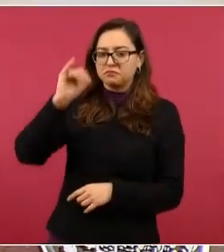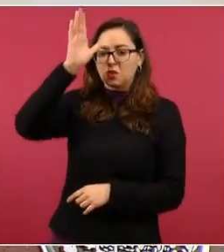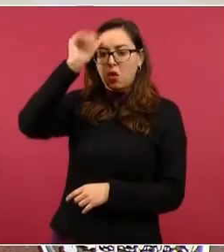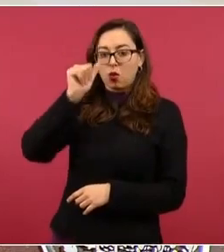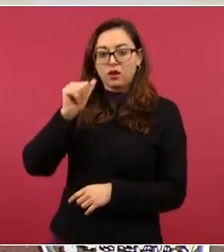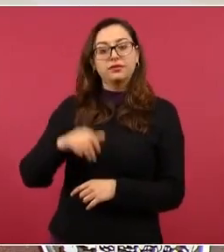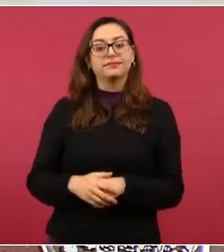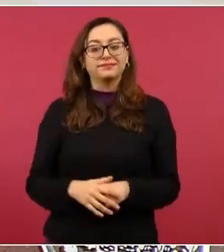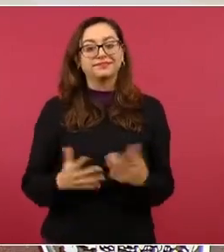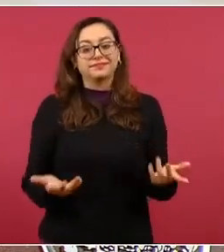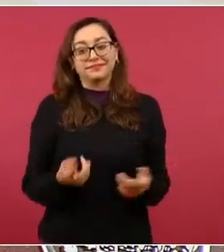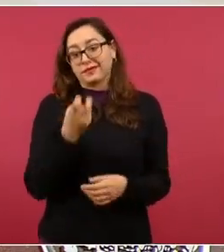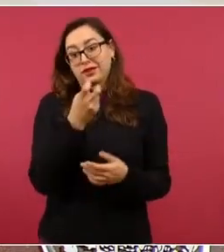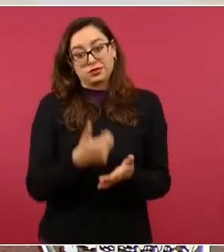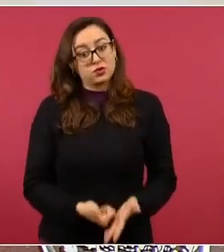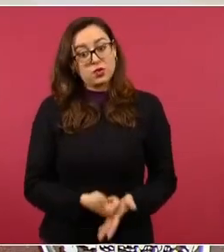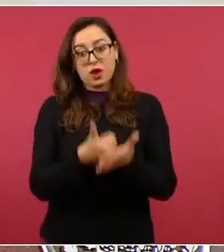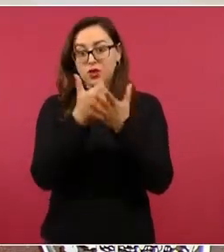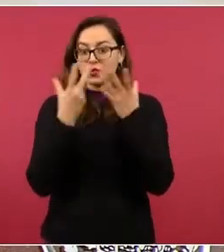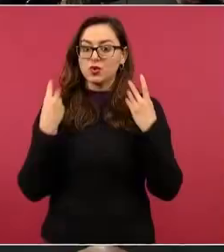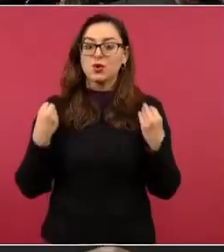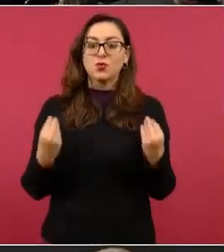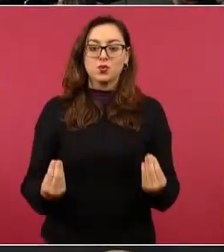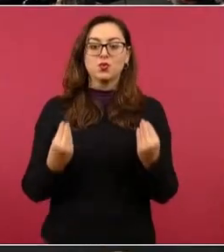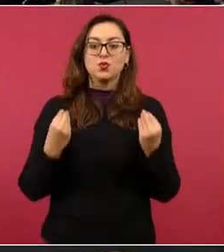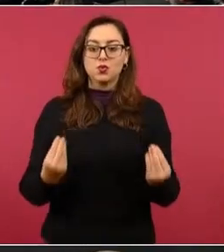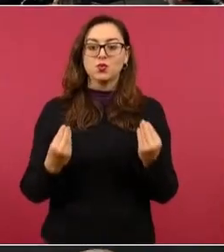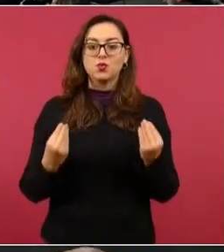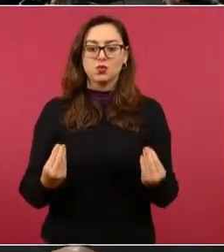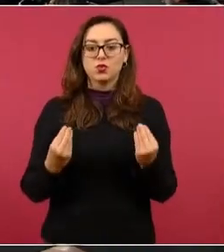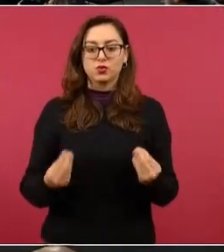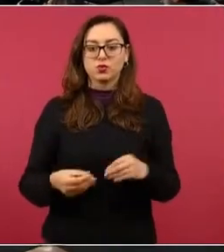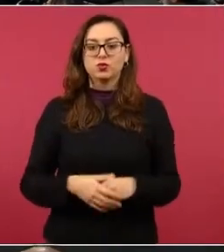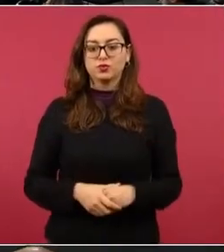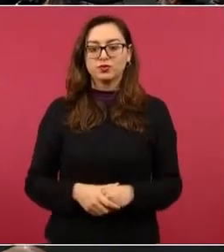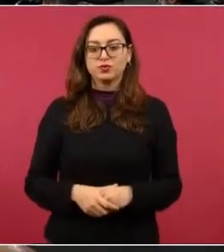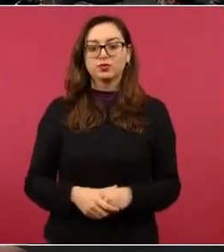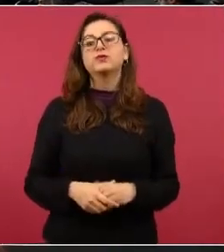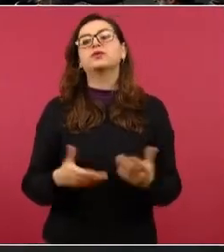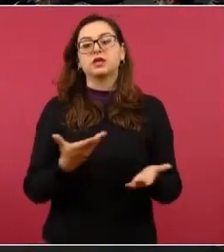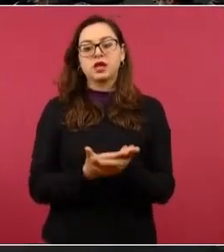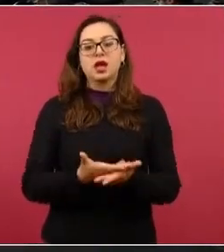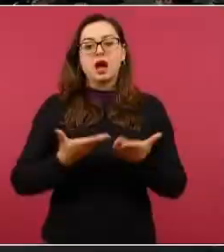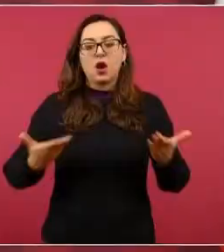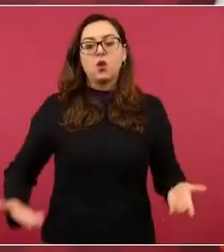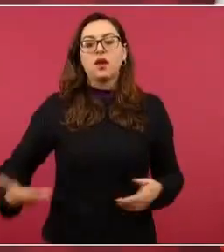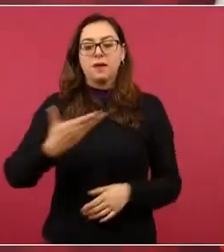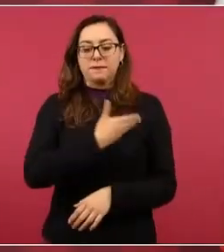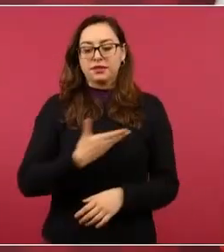mucho, mucho, mucho. y mi reconocimiento al presidente Biden